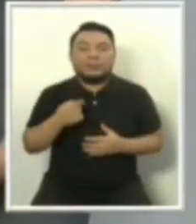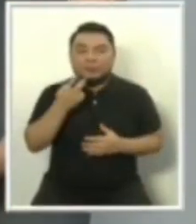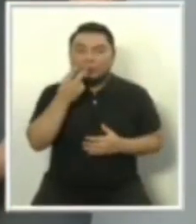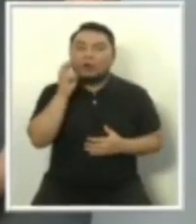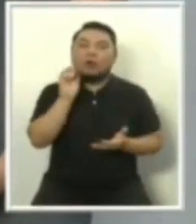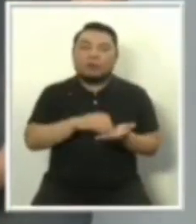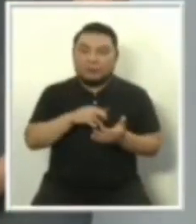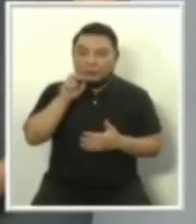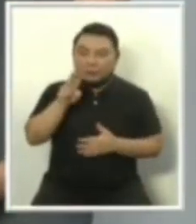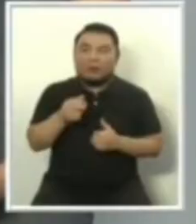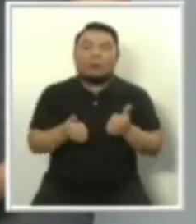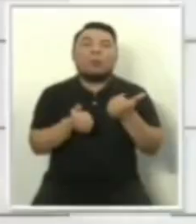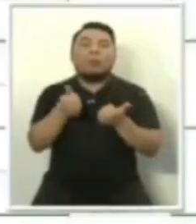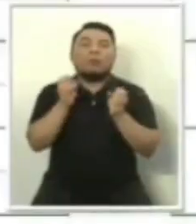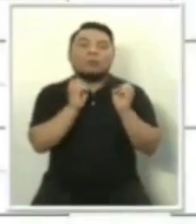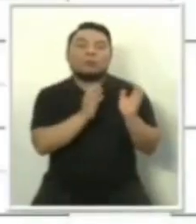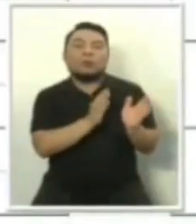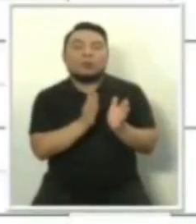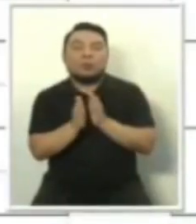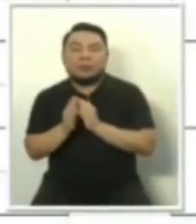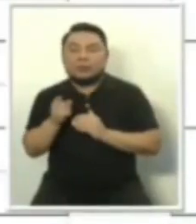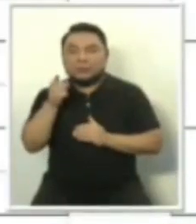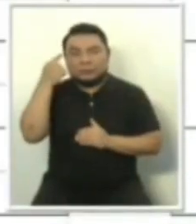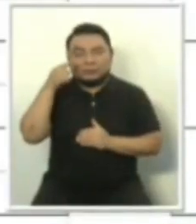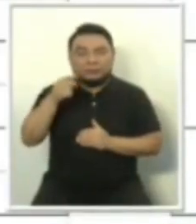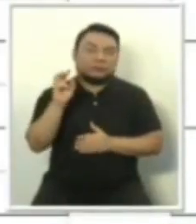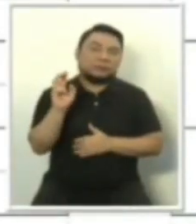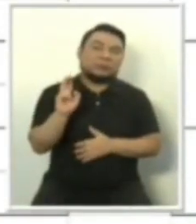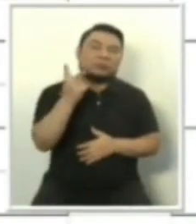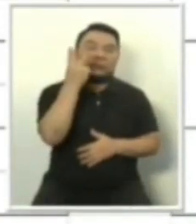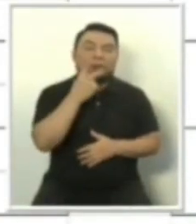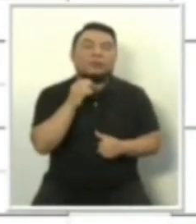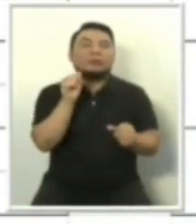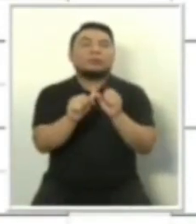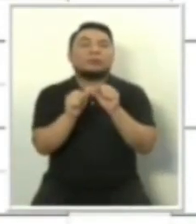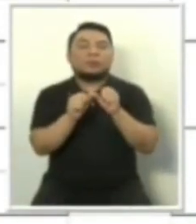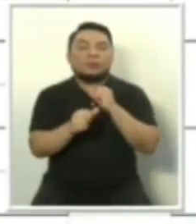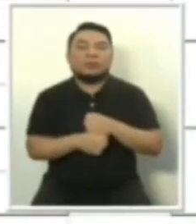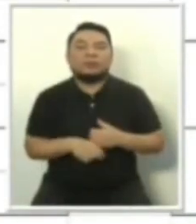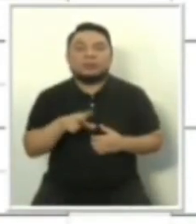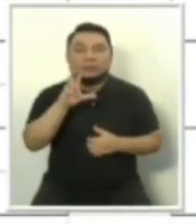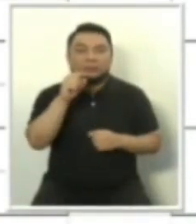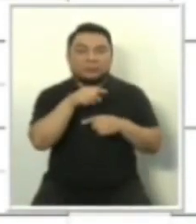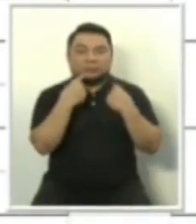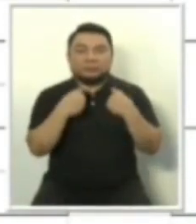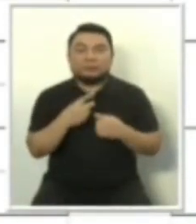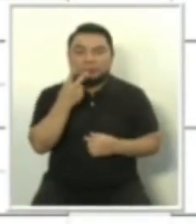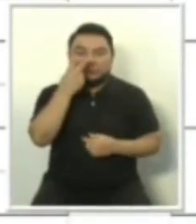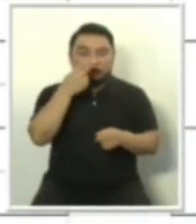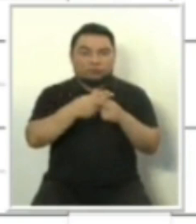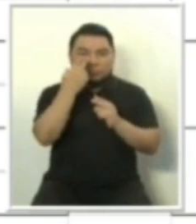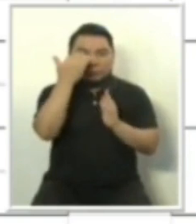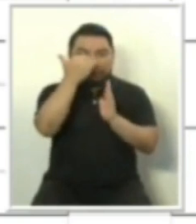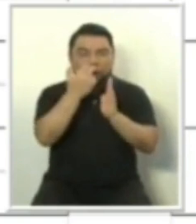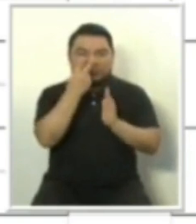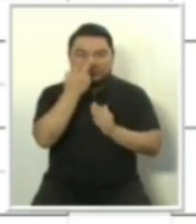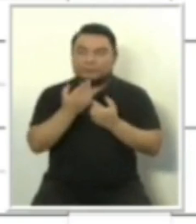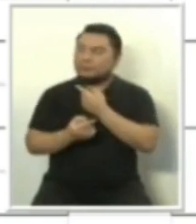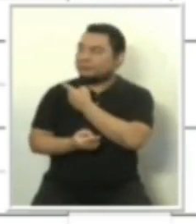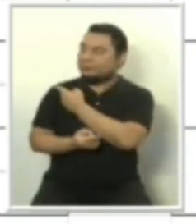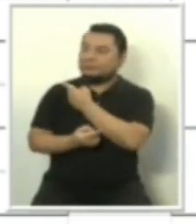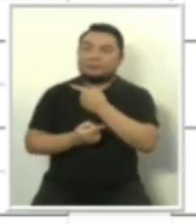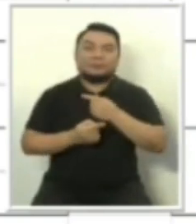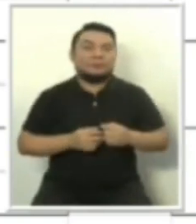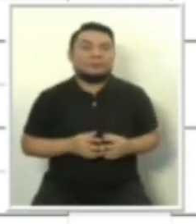rápidamente cuál es este orden de intervención para la segunda fecha. El bloque 2, Partido Nacionalista Perúano, Partido